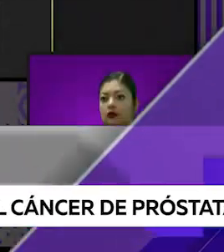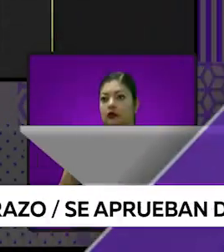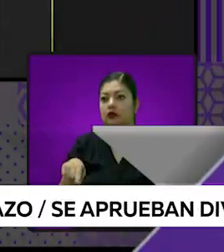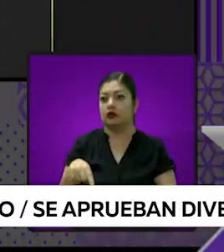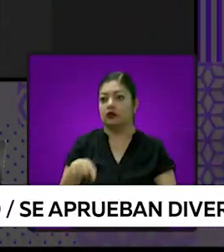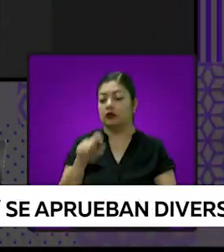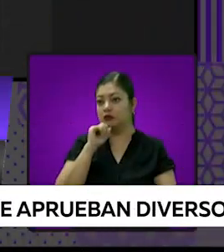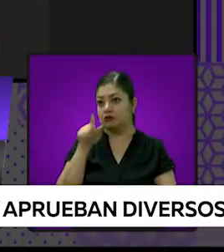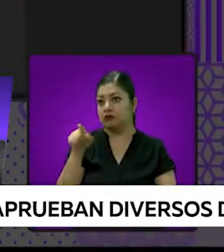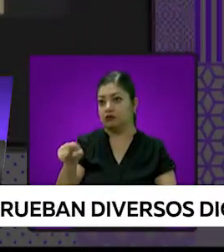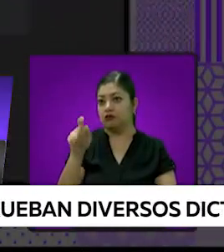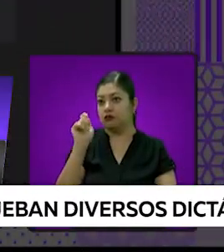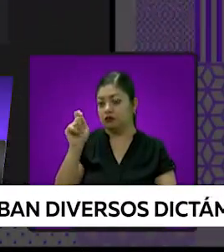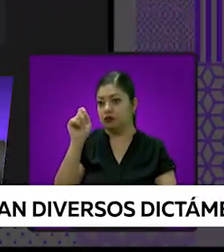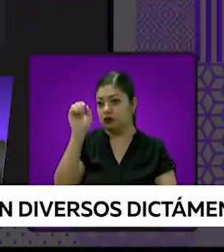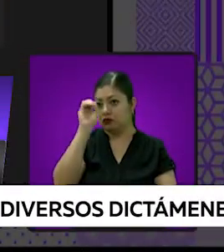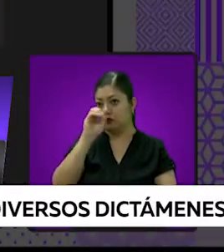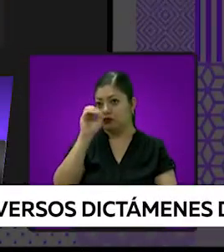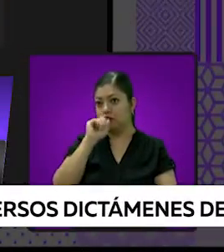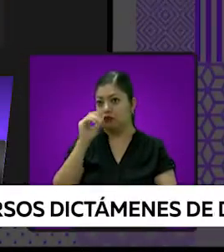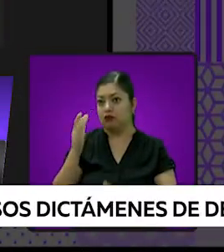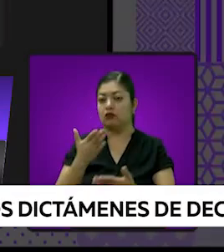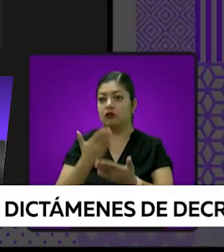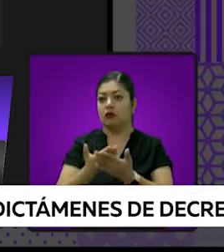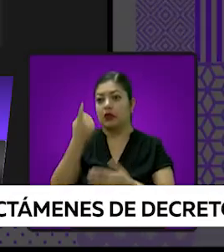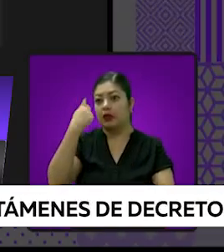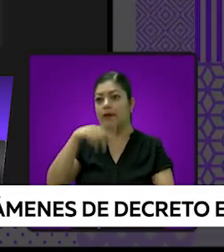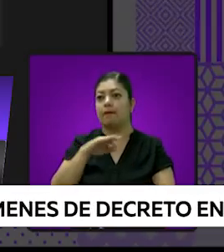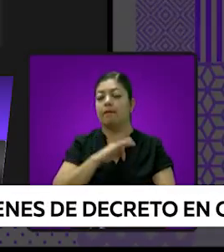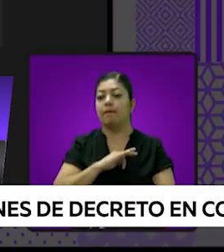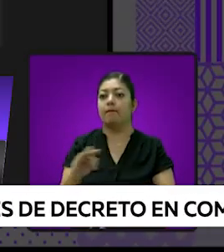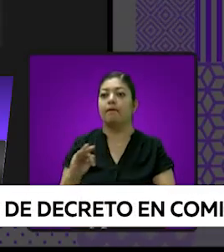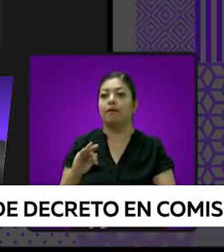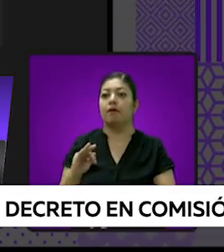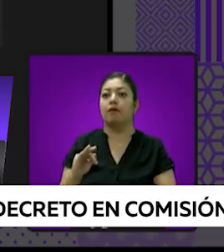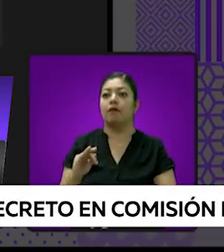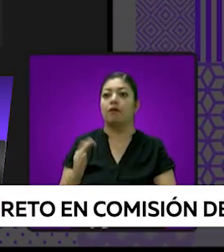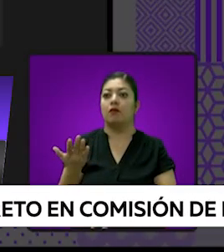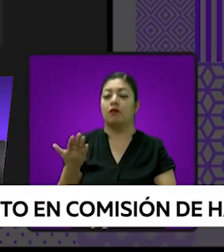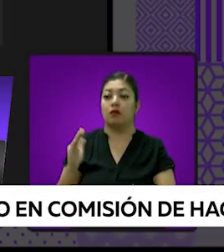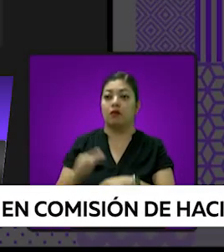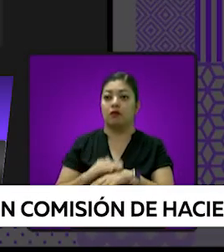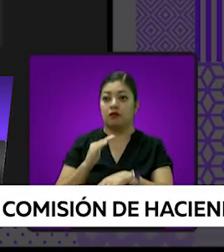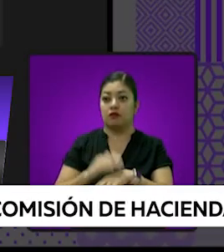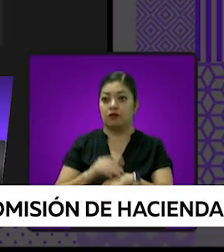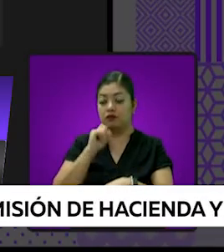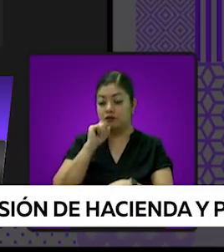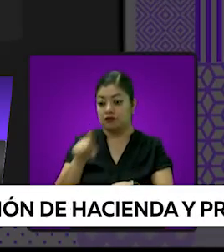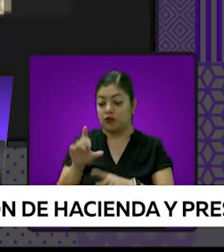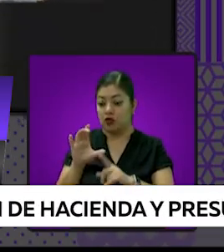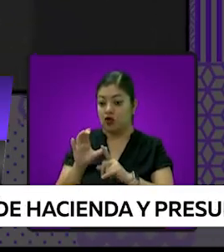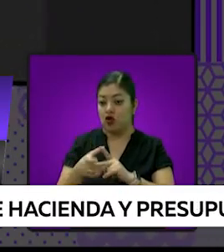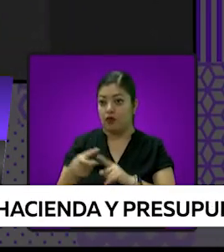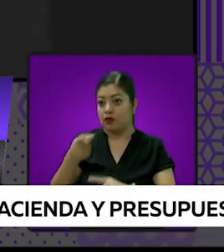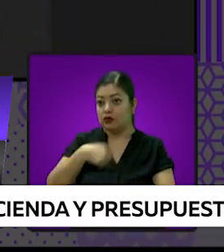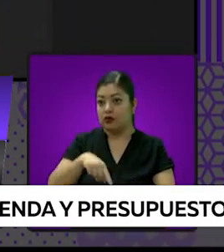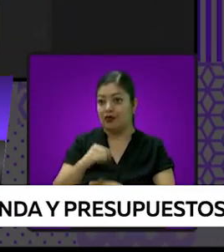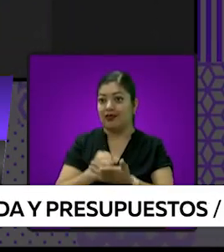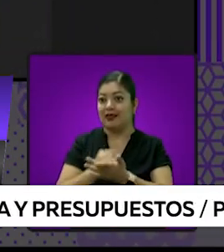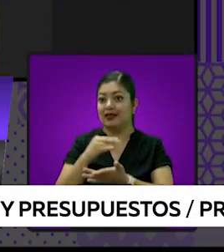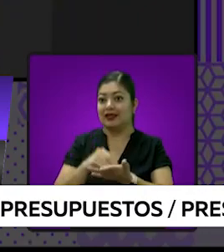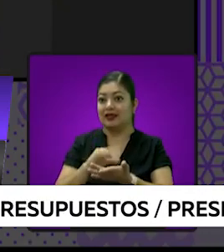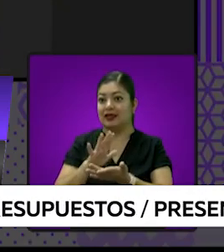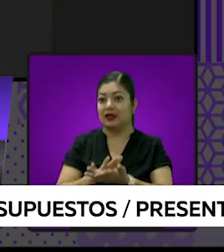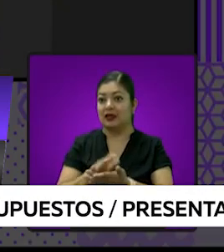planteamiento para poder aprobar en este sentido en la comisión el dictamen como fue enviado por el